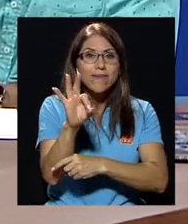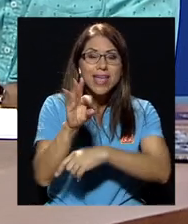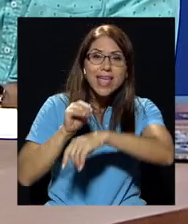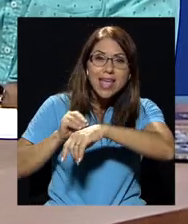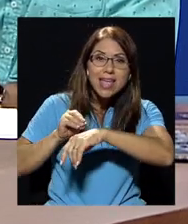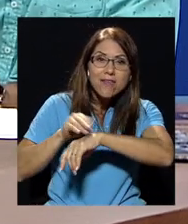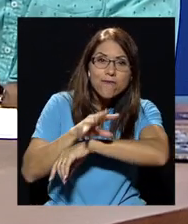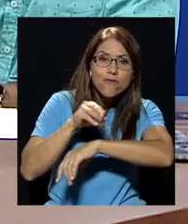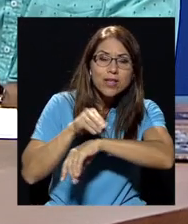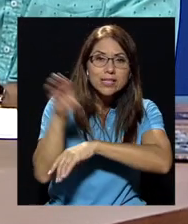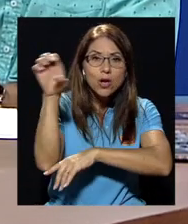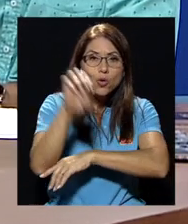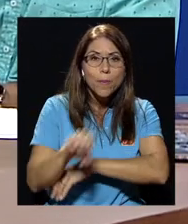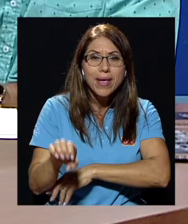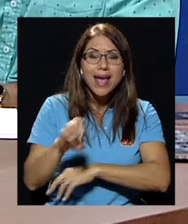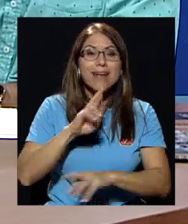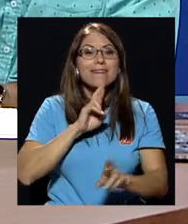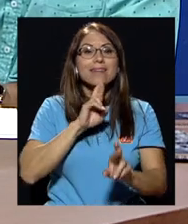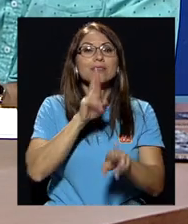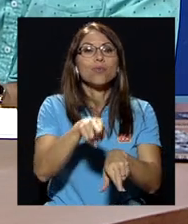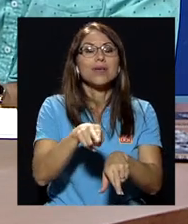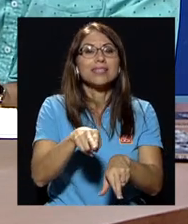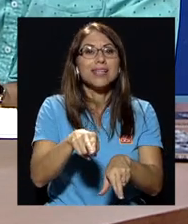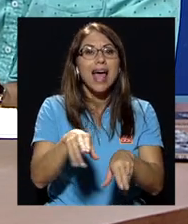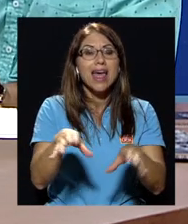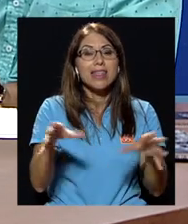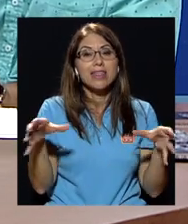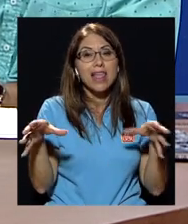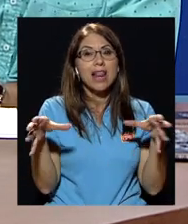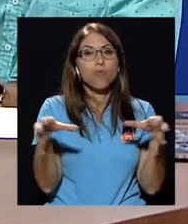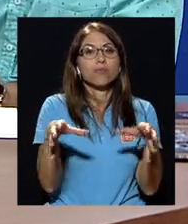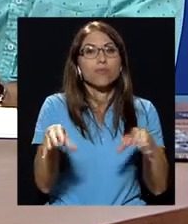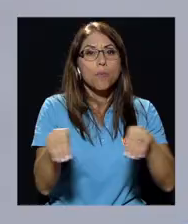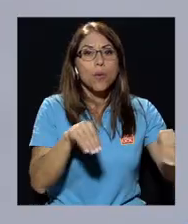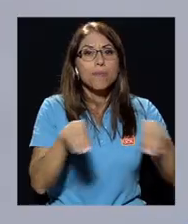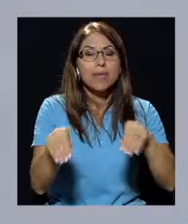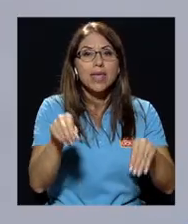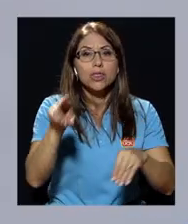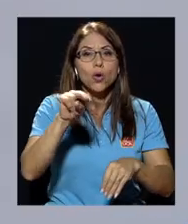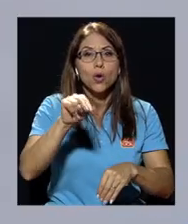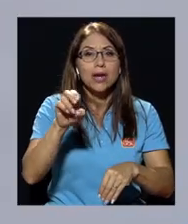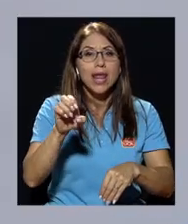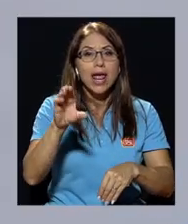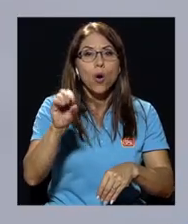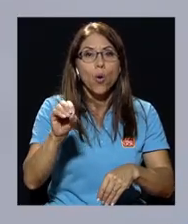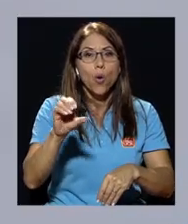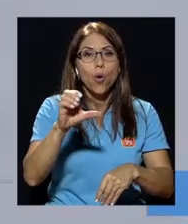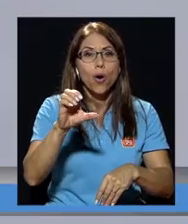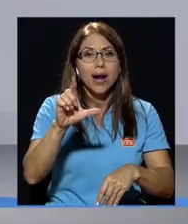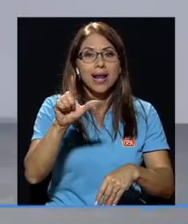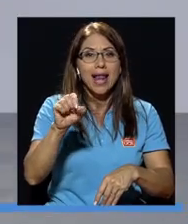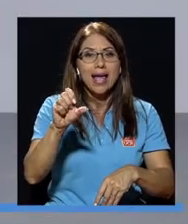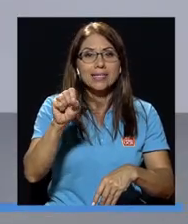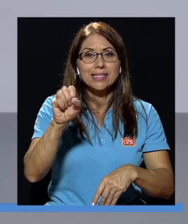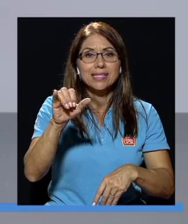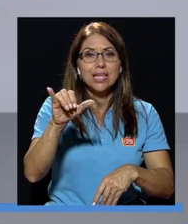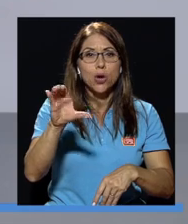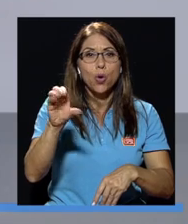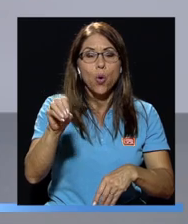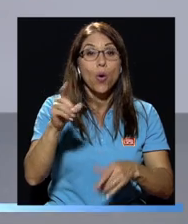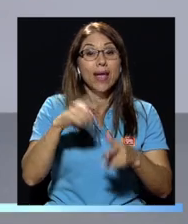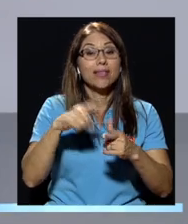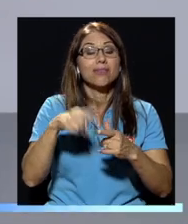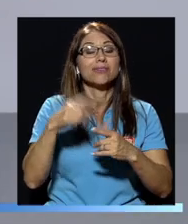del movimiento neoclásico que había antes. Entonces, al nosotros encontrar eso, encontramos de nuevo un hilo